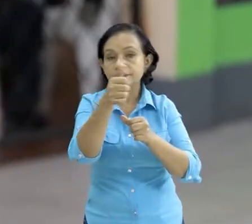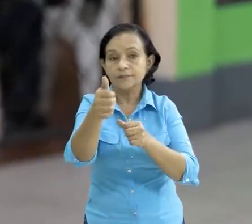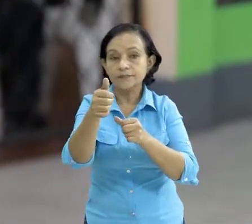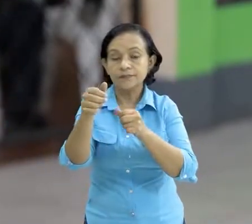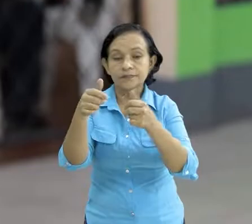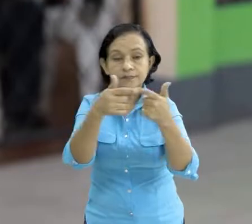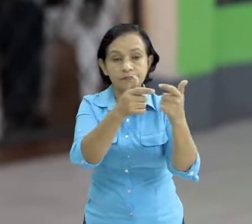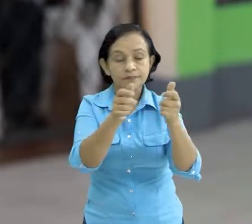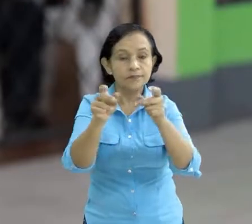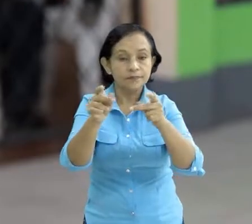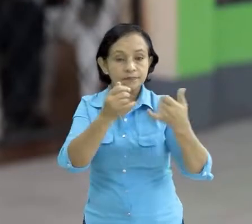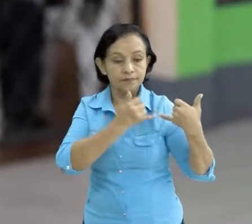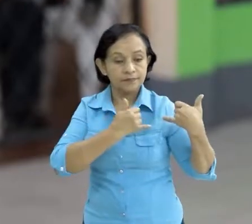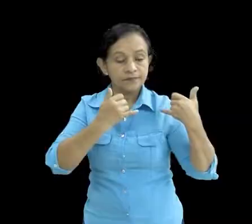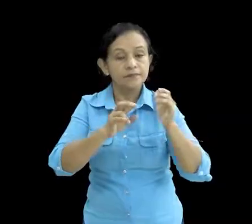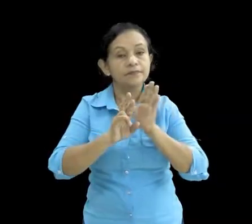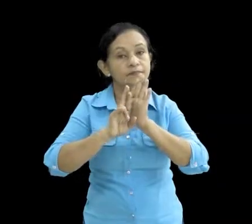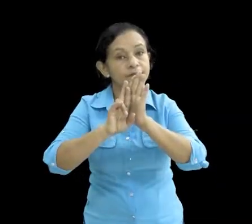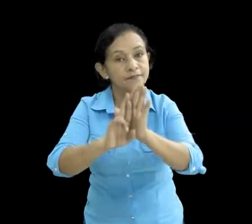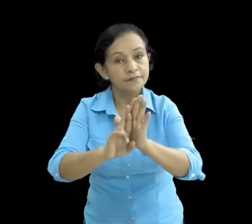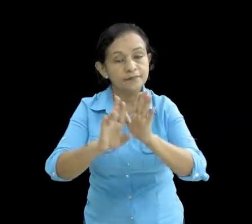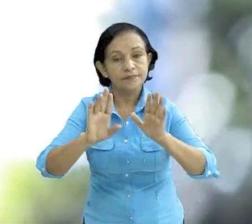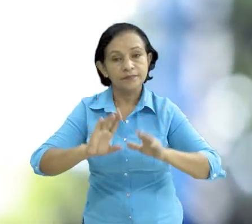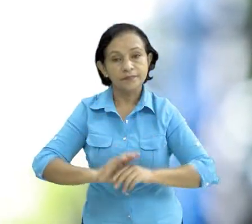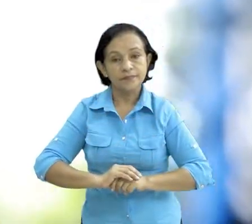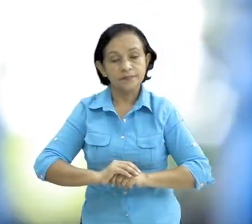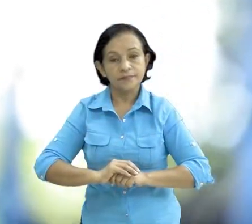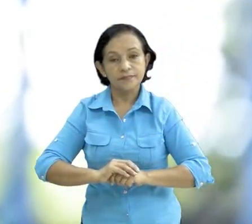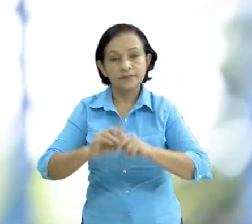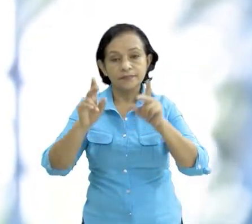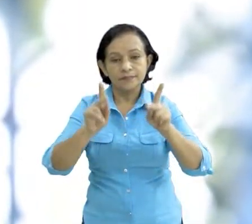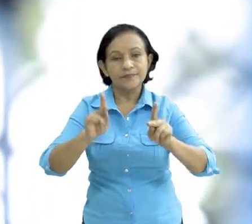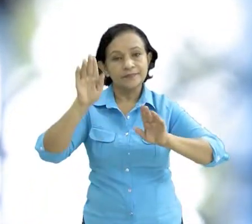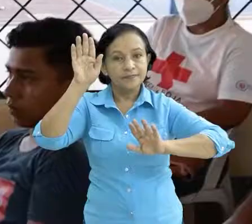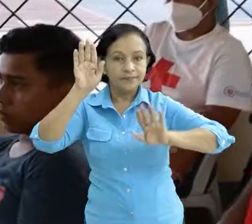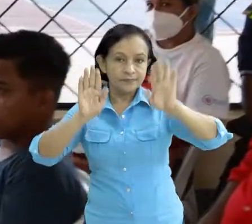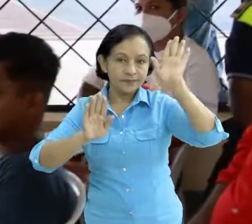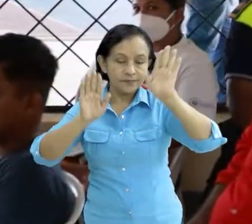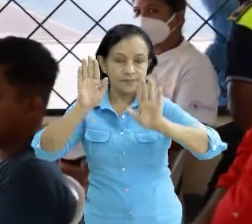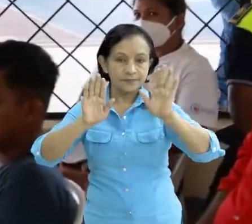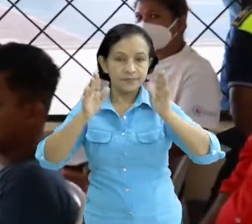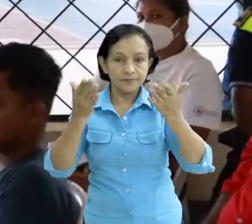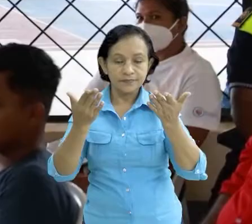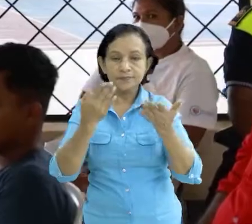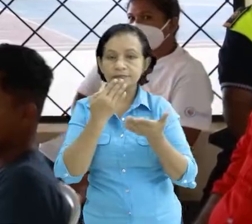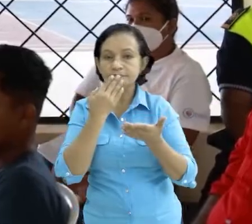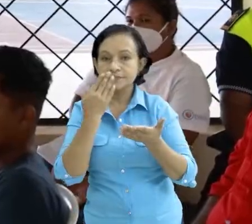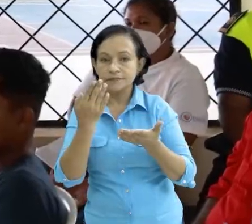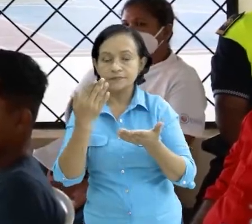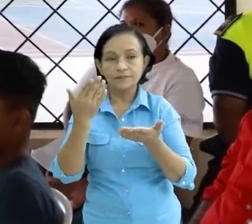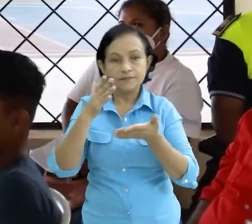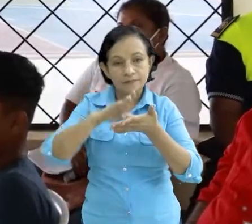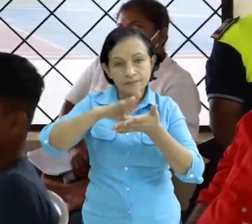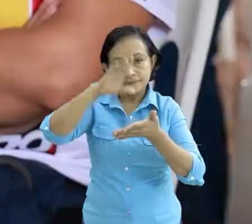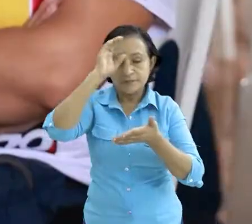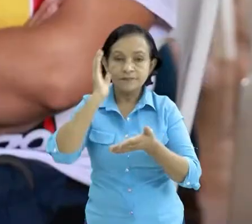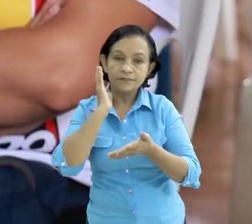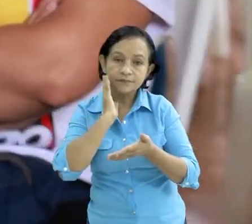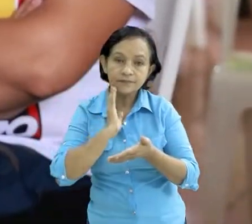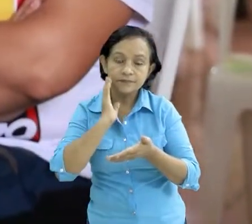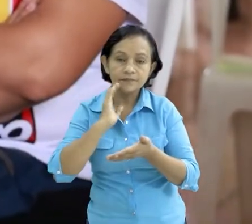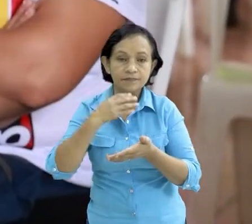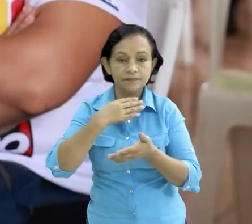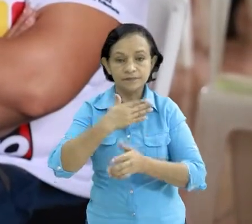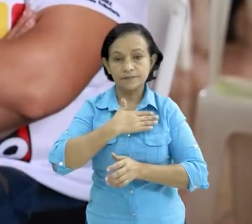entidades de primera respuesta para los participantes esta es una oportunidad de consolidar conocimientos